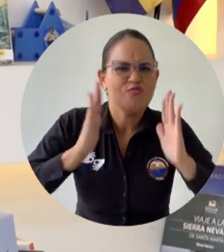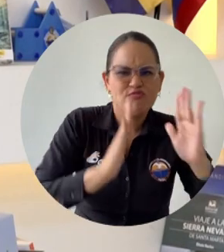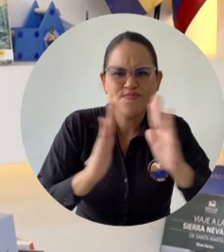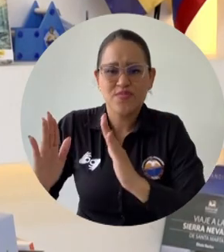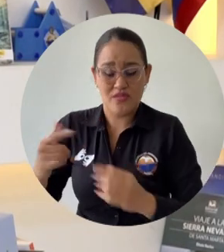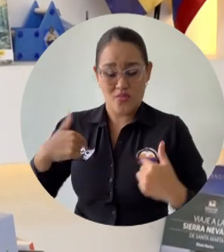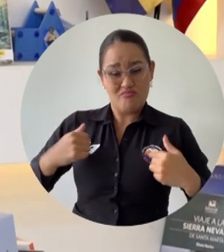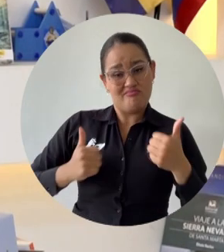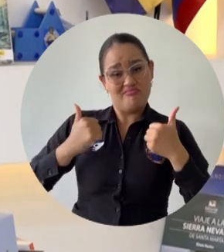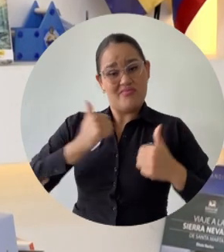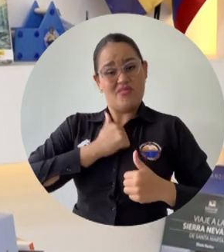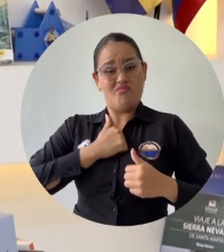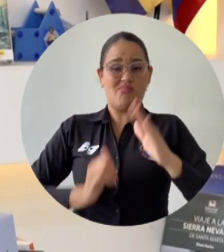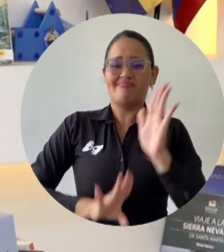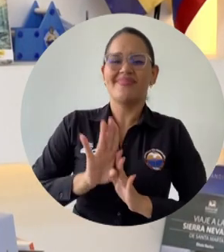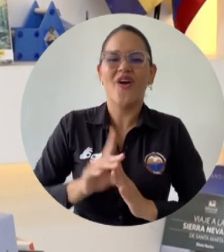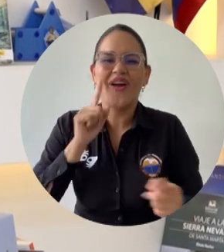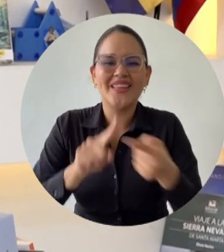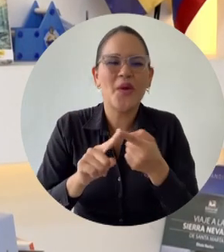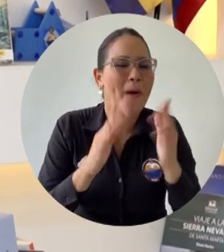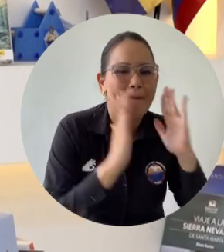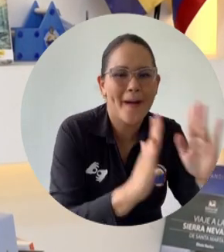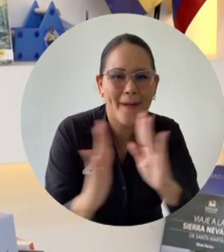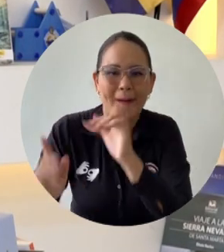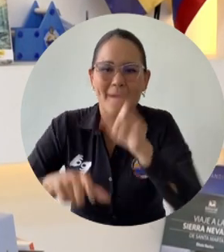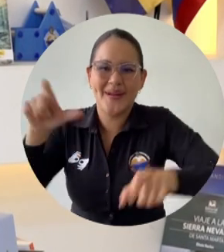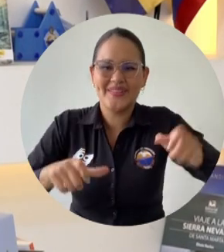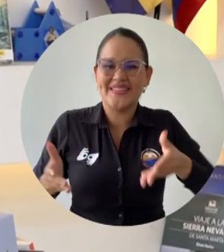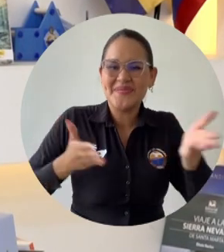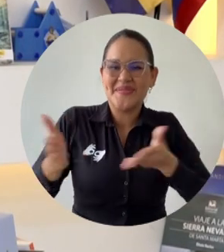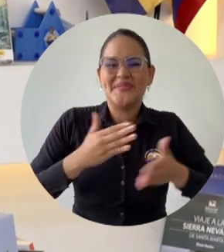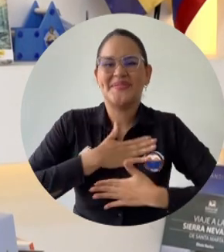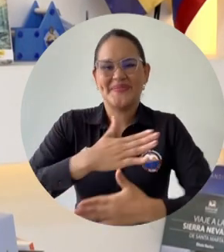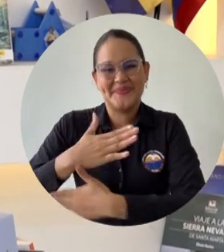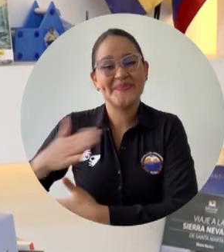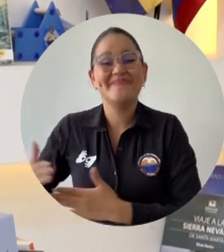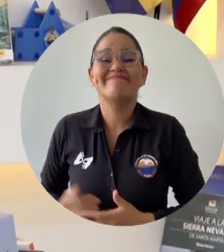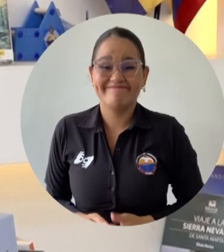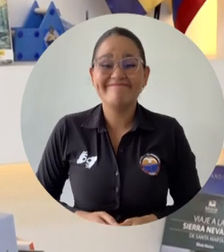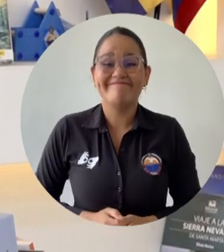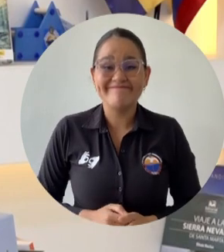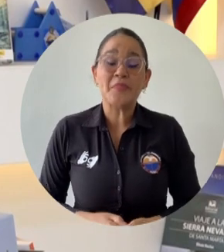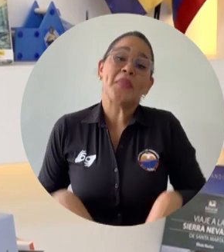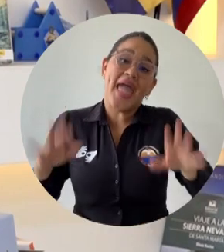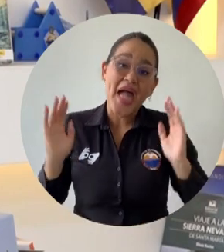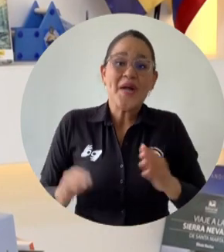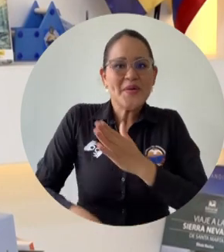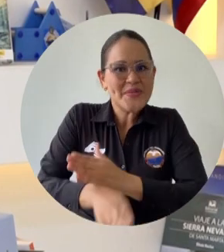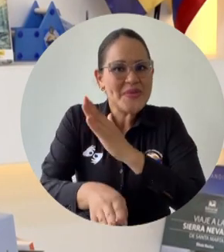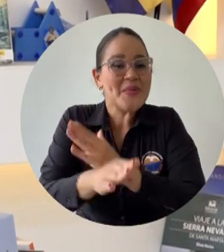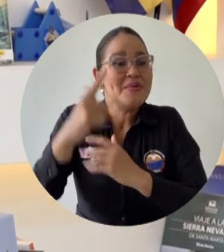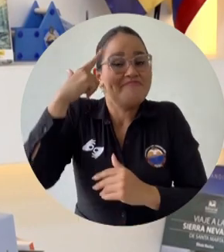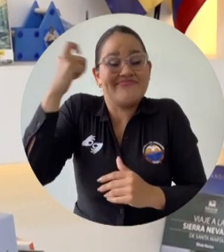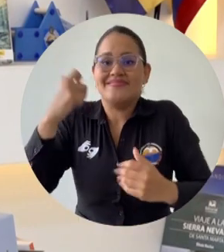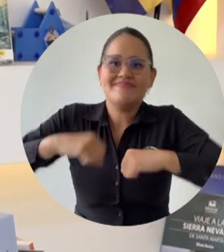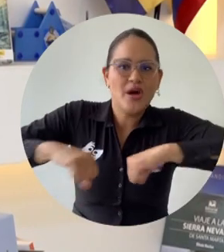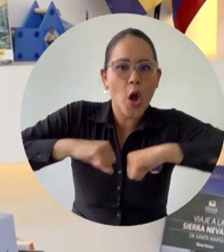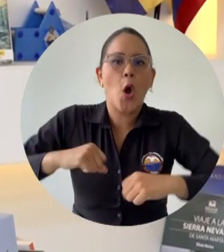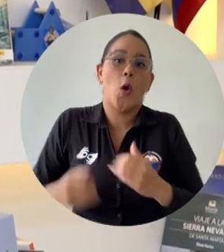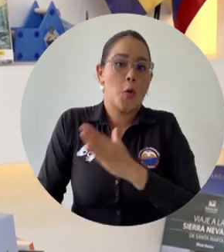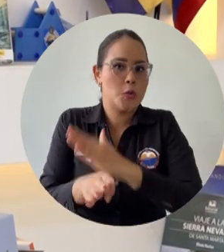del servicio, en trabajar por los otros y no simplemente por el engrandecimiento de cada uno de ustedes. Tenemos muchos desafíos, necesitamos